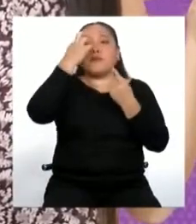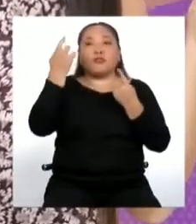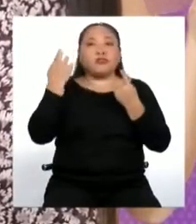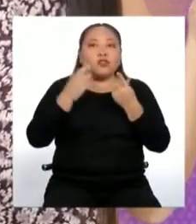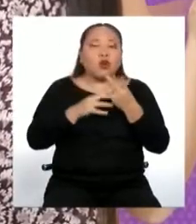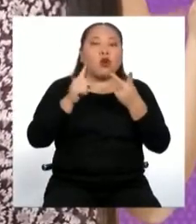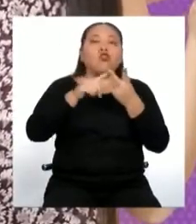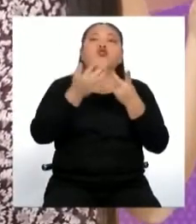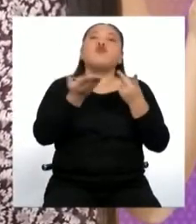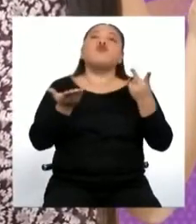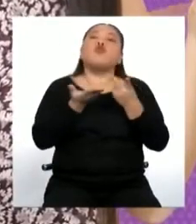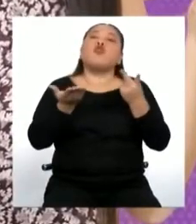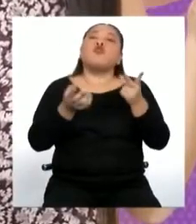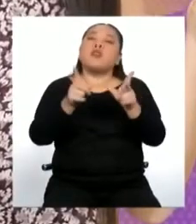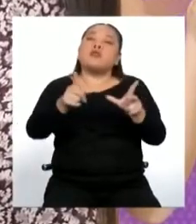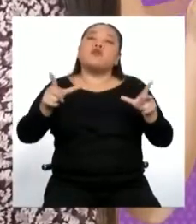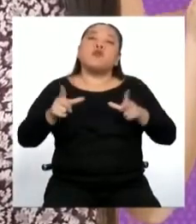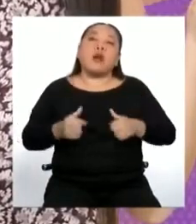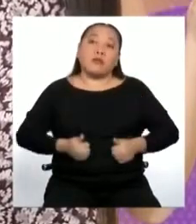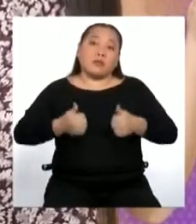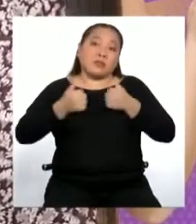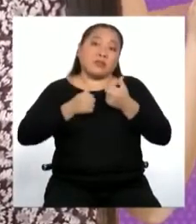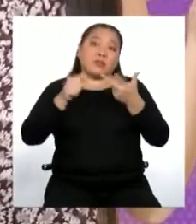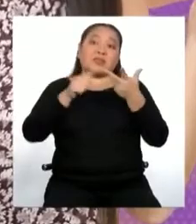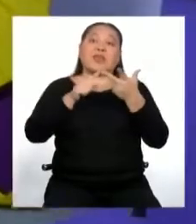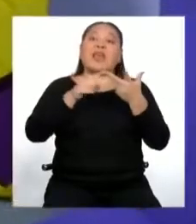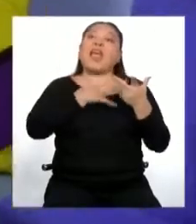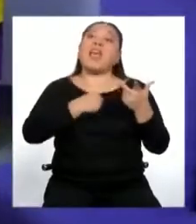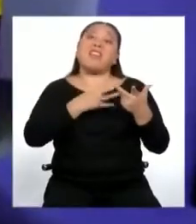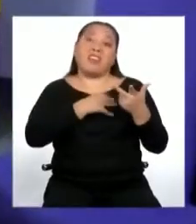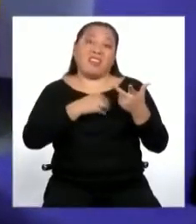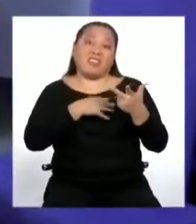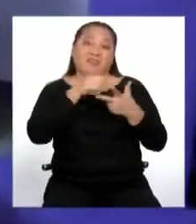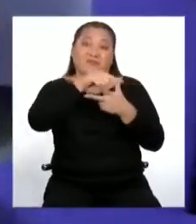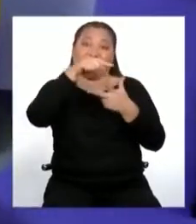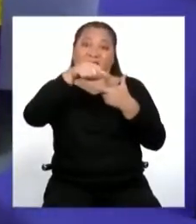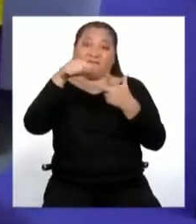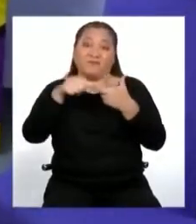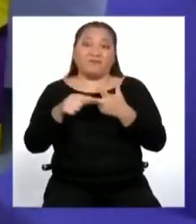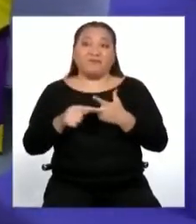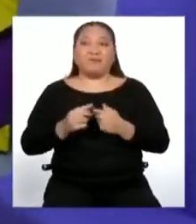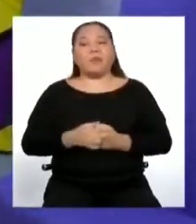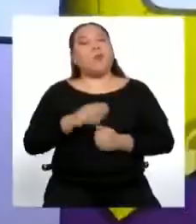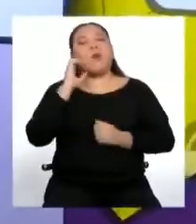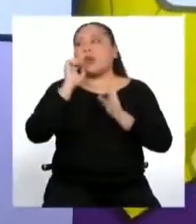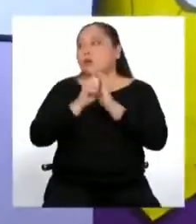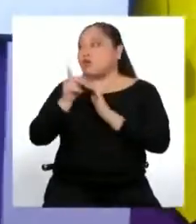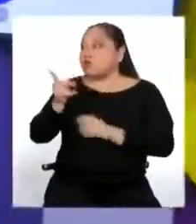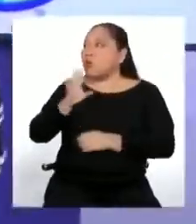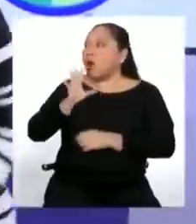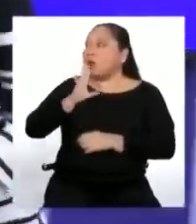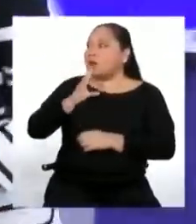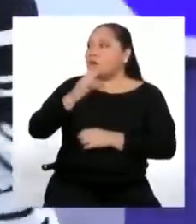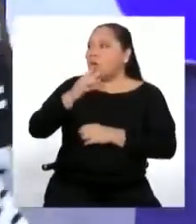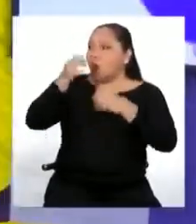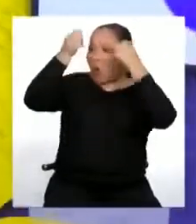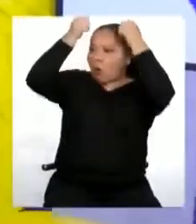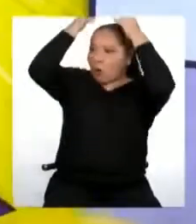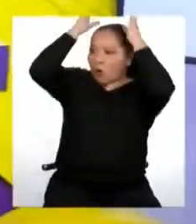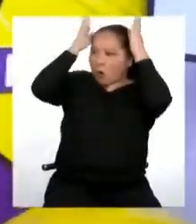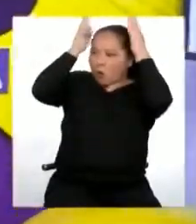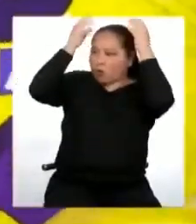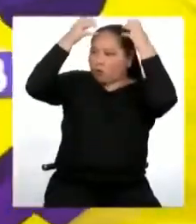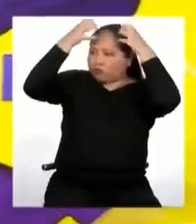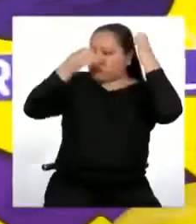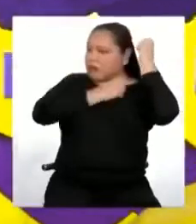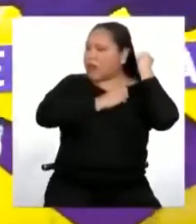nuestro destinatario. Así nuestros textos serán los adecuados. Si tuvieras que hablar con un rey, ¿cómo lo harías? ¿Por WhatsApp?